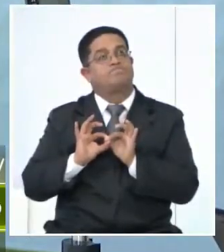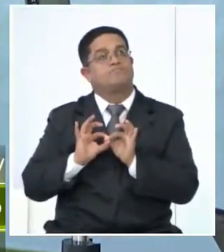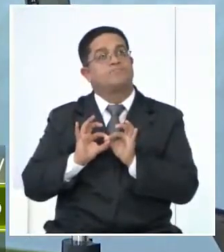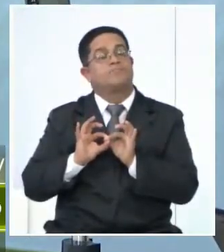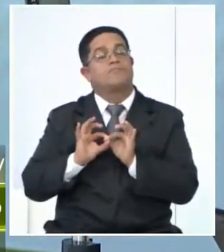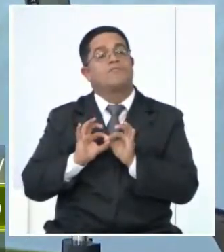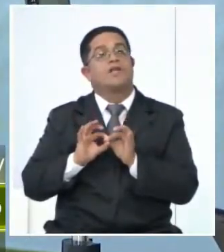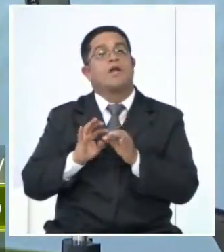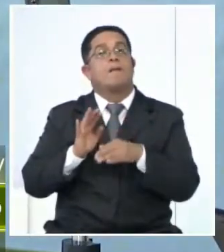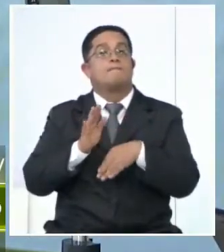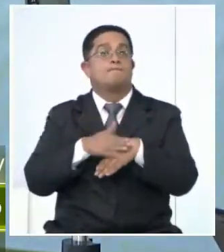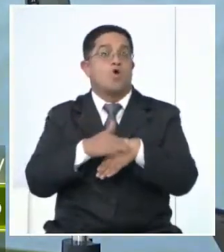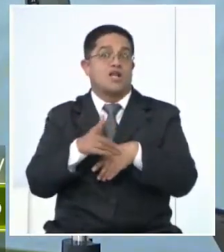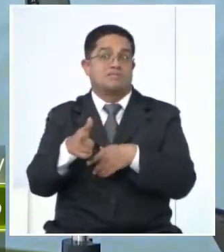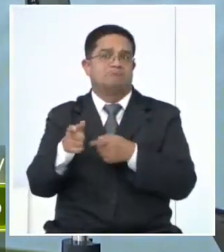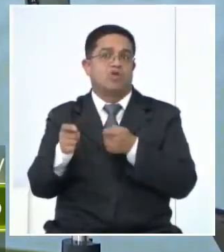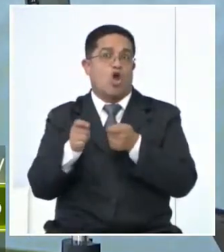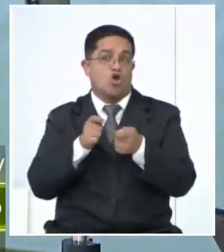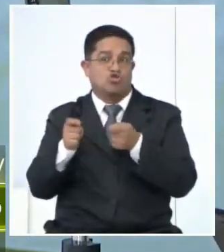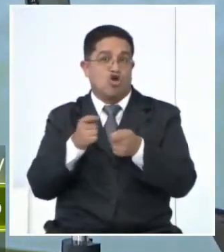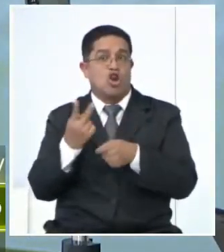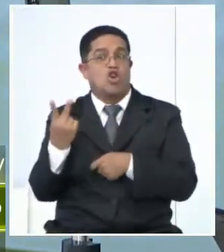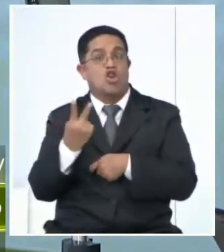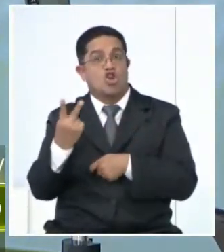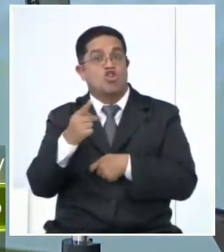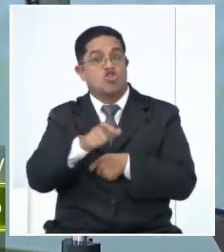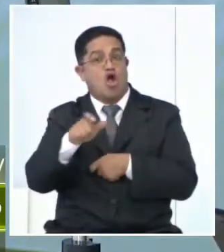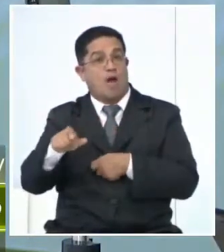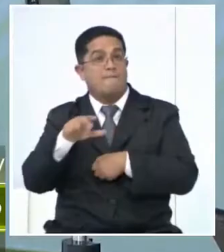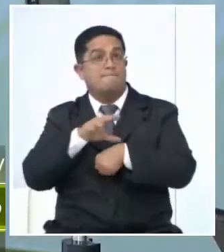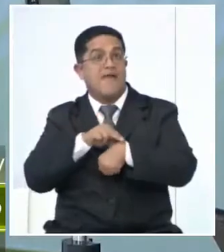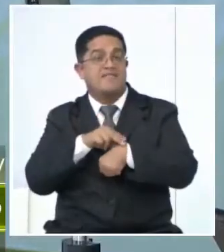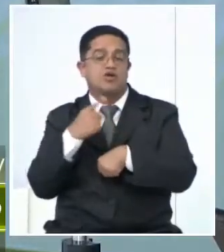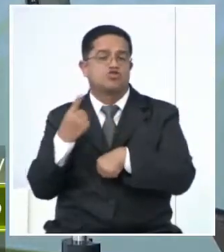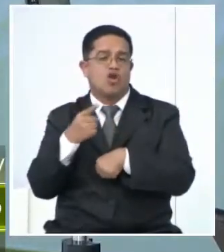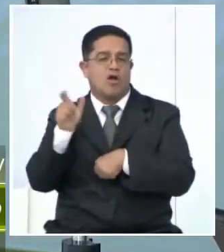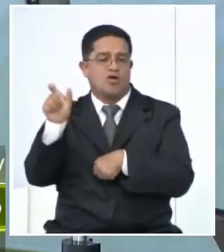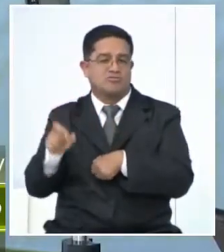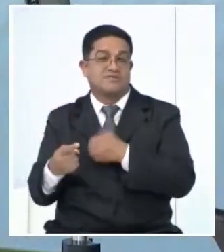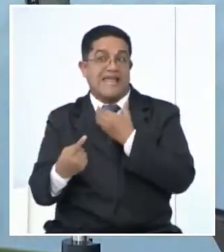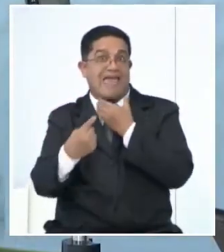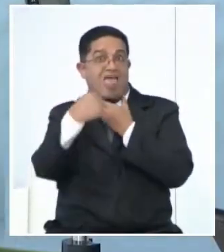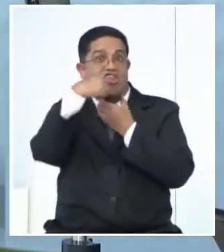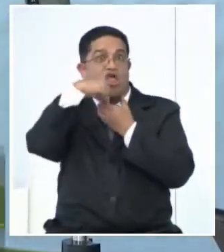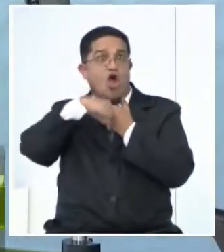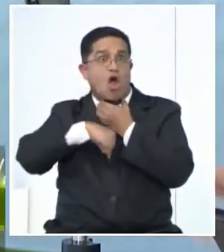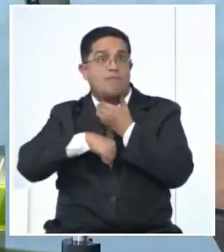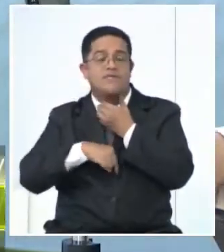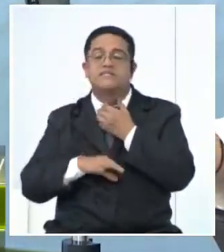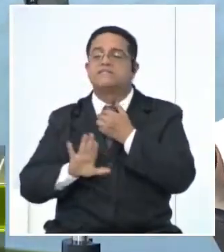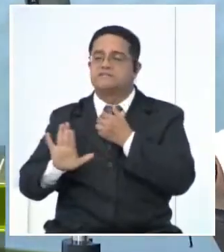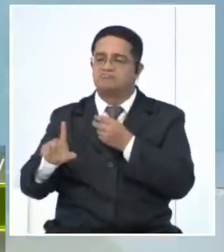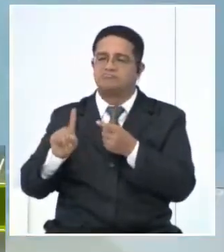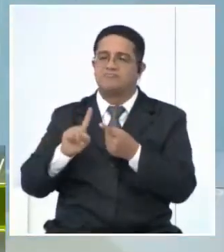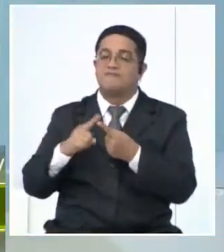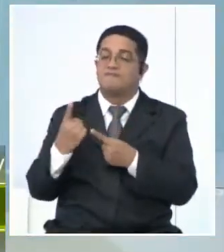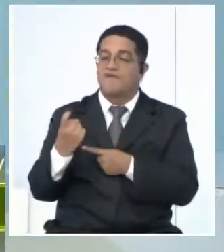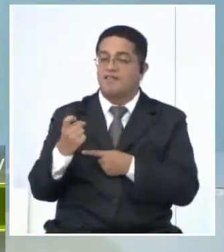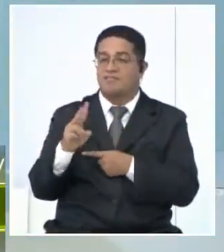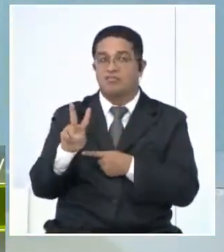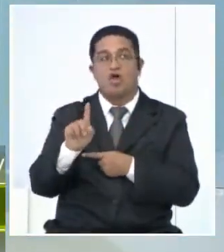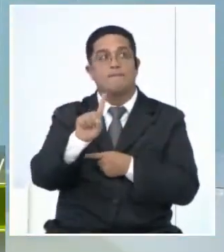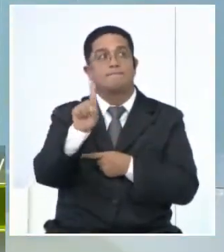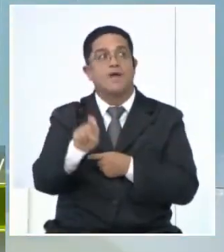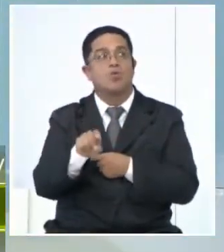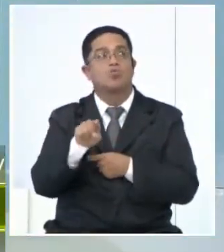porque ese control o esa visión directa solo nos las va a brindar la endoscopia digestiva superior. Nos quedan dos preguntas porque se nos termina el